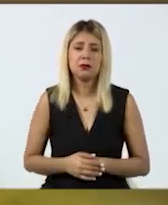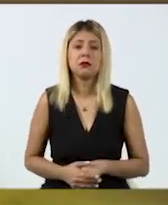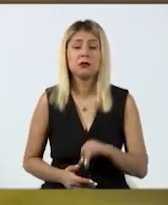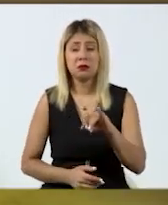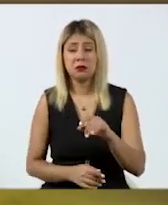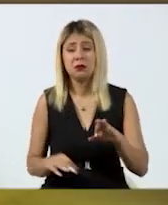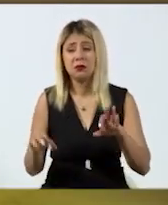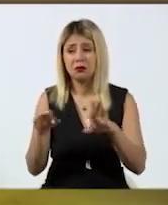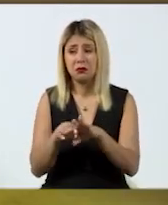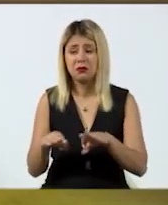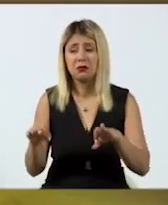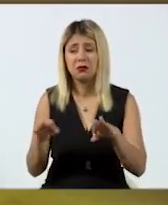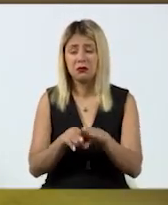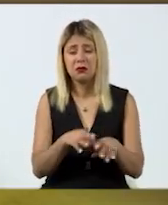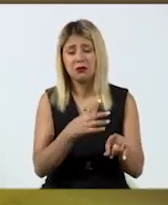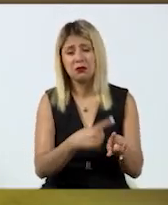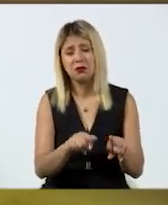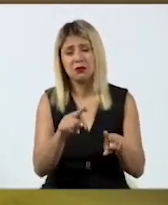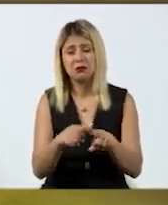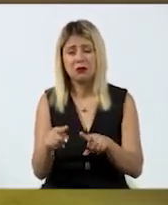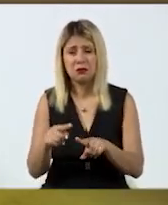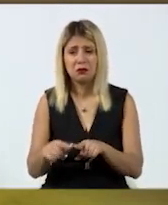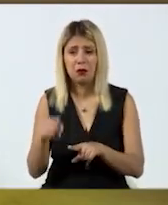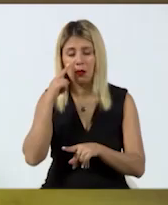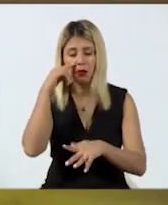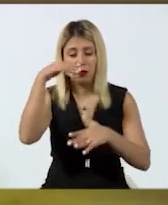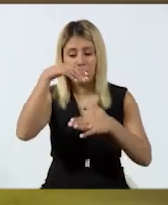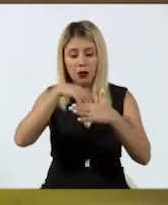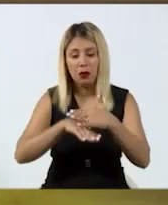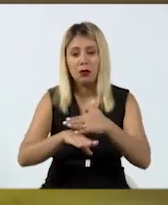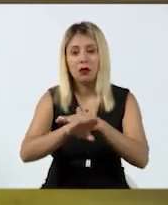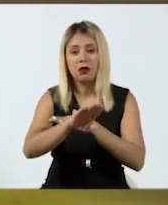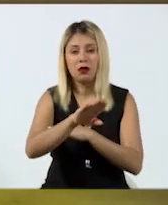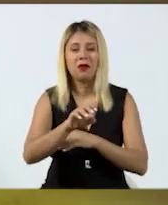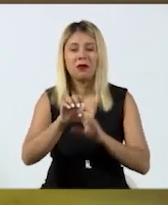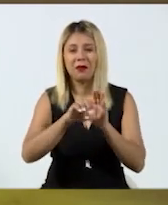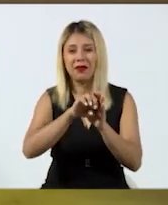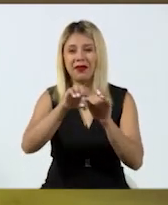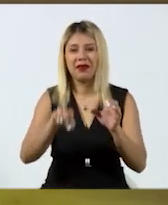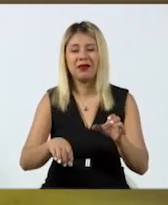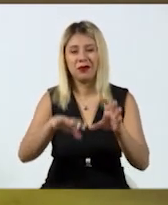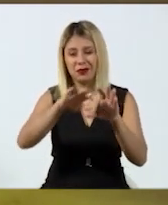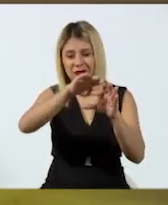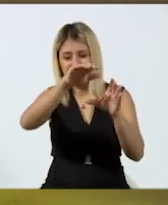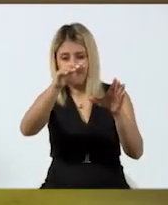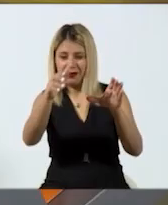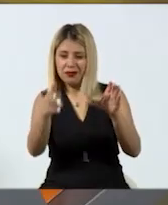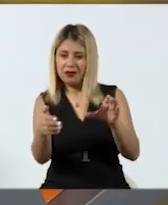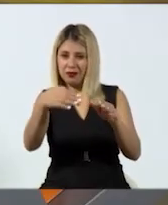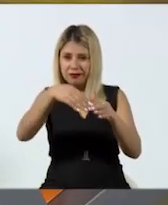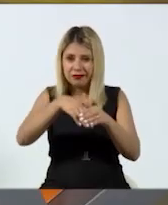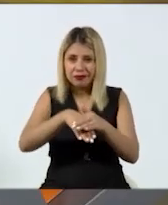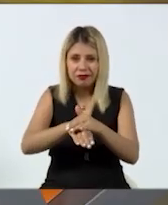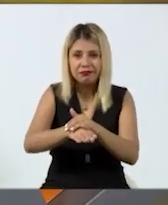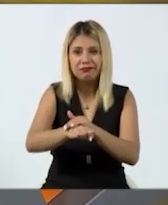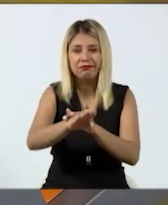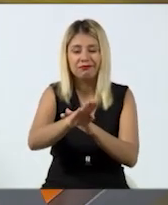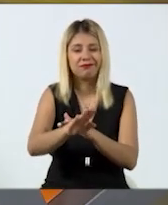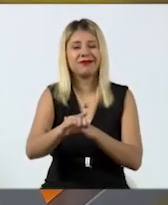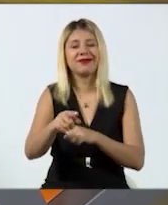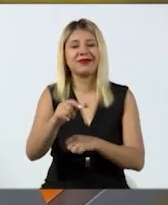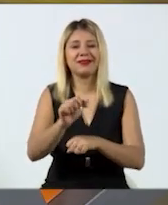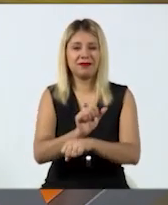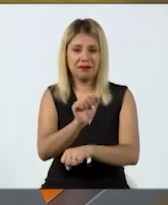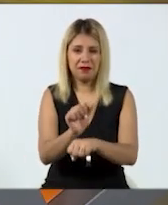continuamente por algunos pasos a desnivel, como es en el caso de acá en la zona de